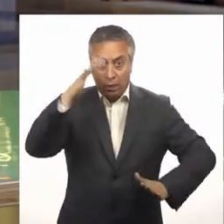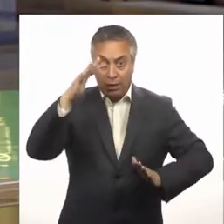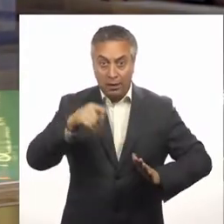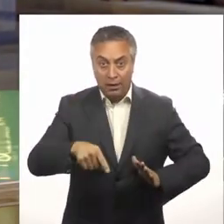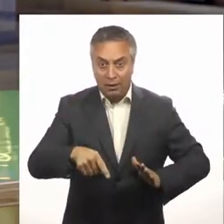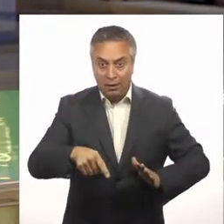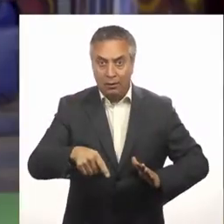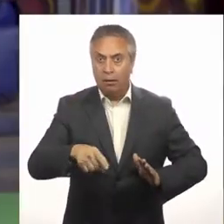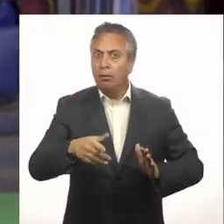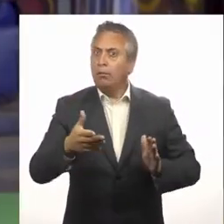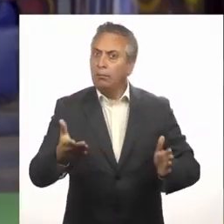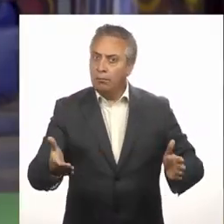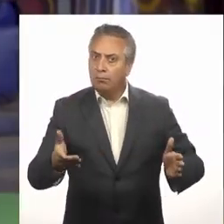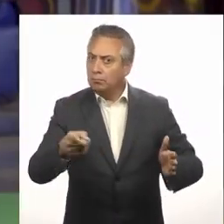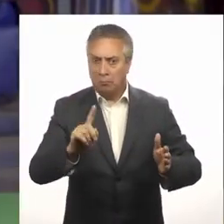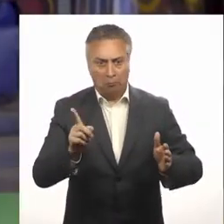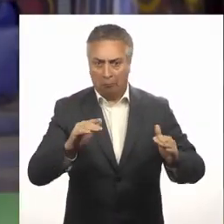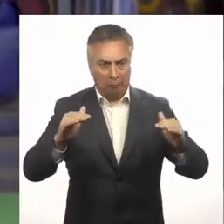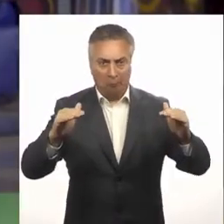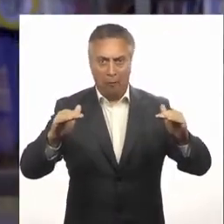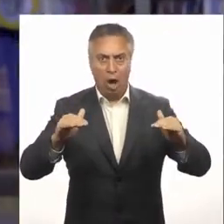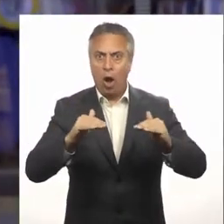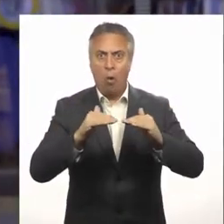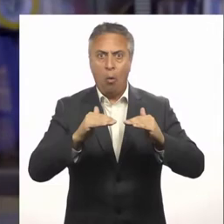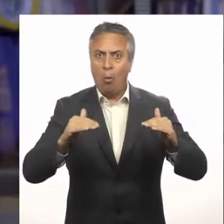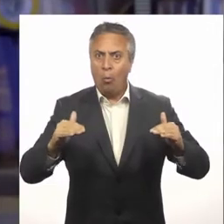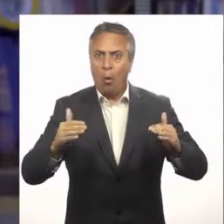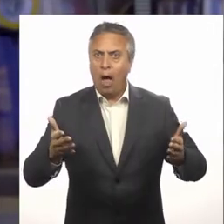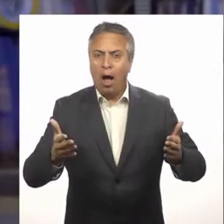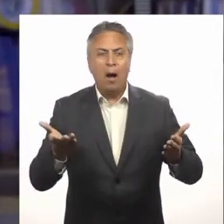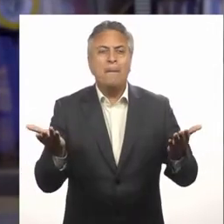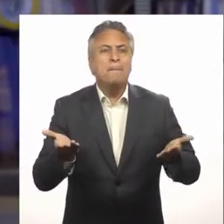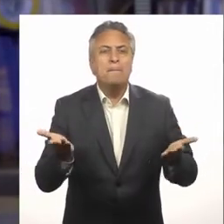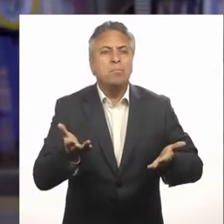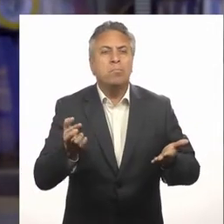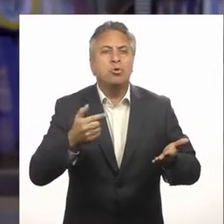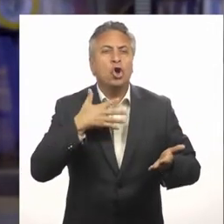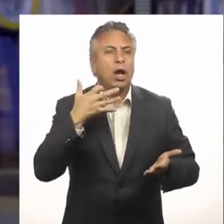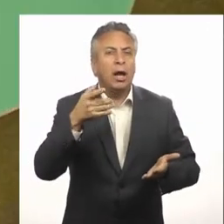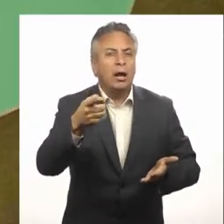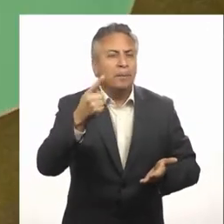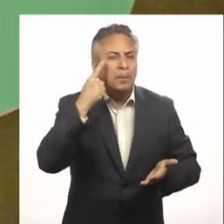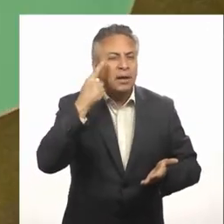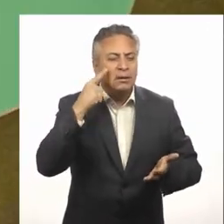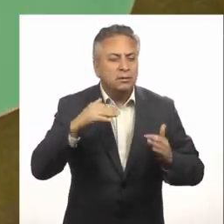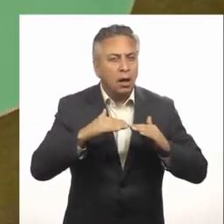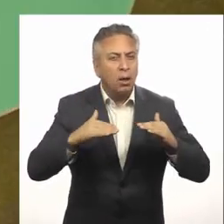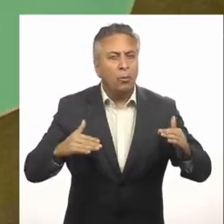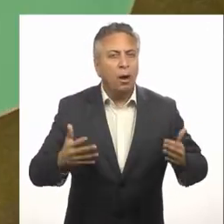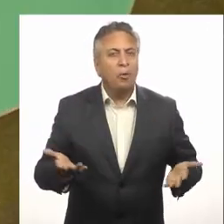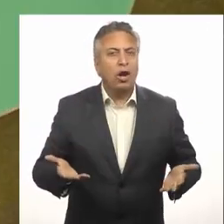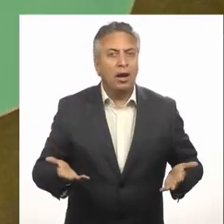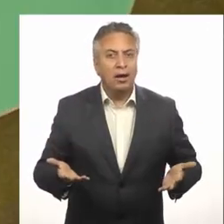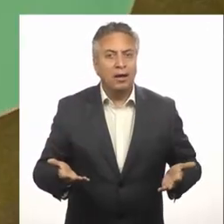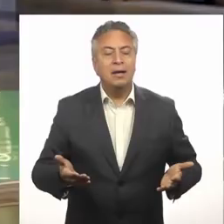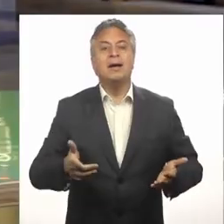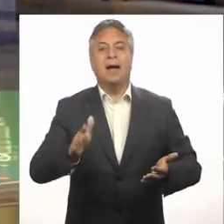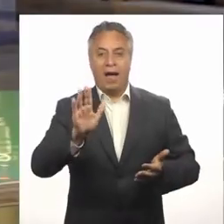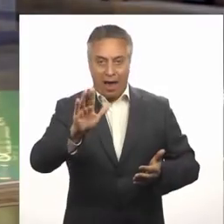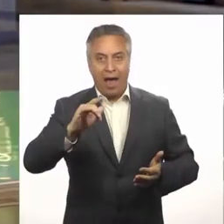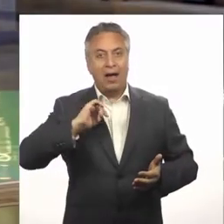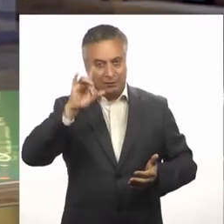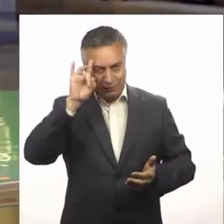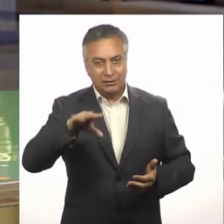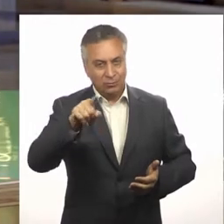Incluso, sigue igual. ¿Por qué creen que pasa esto? Bueno, ya sé qué están pensando.